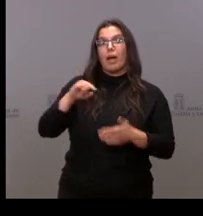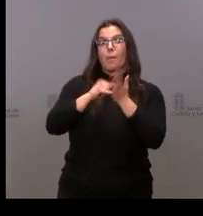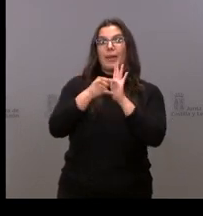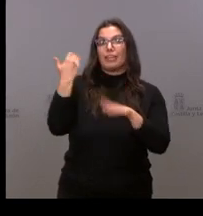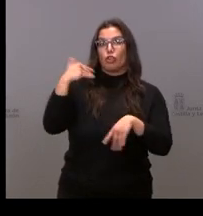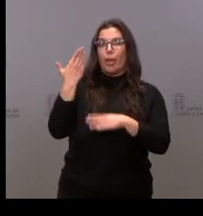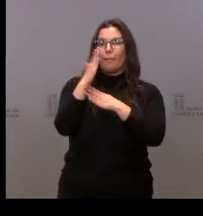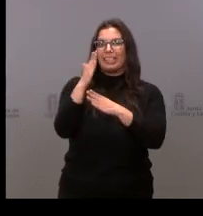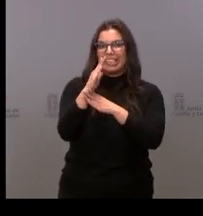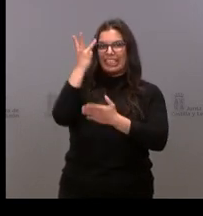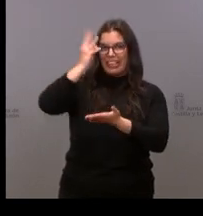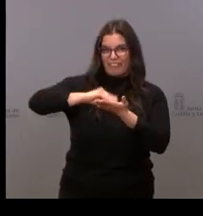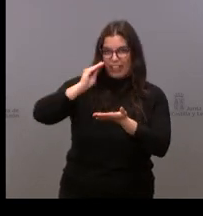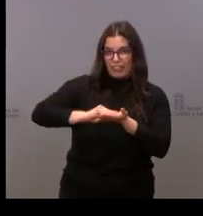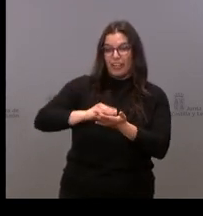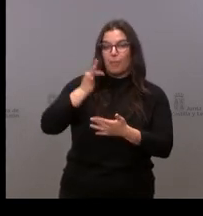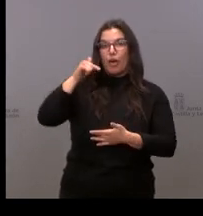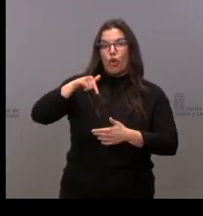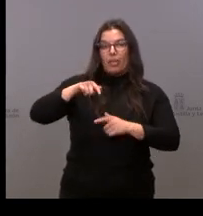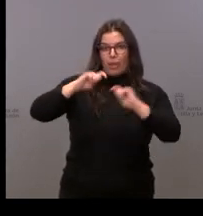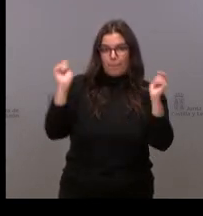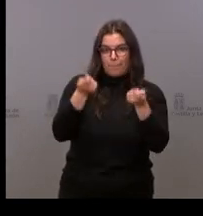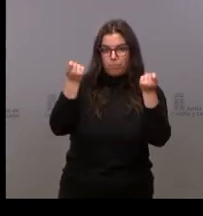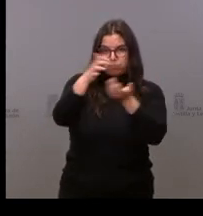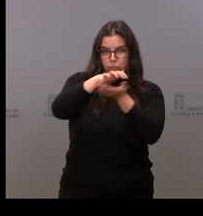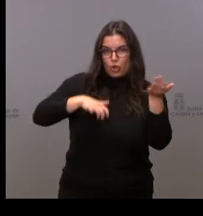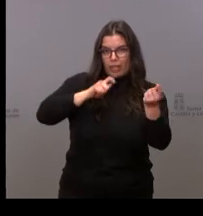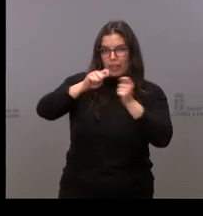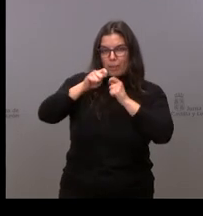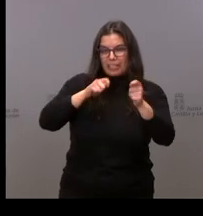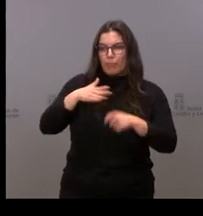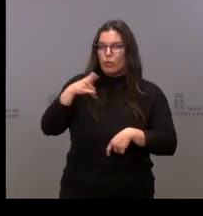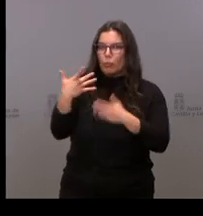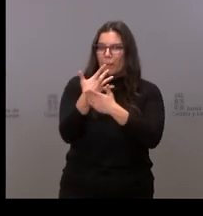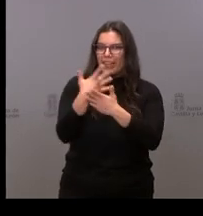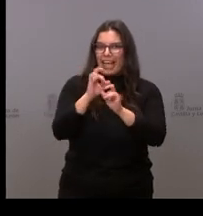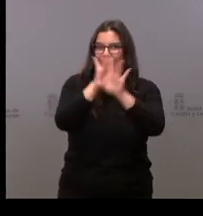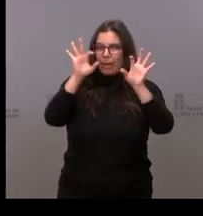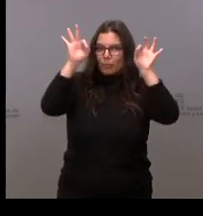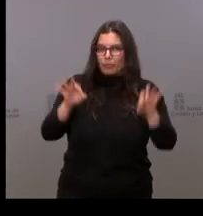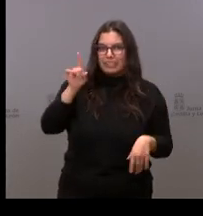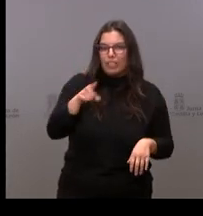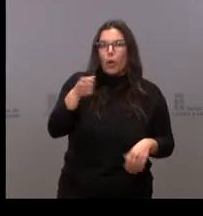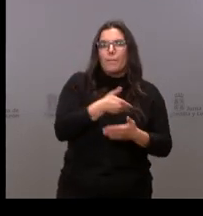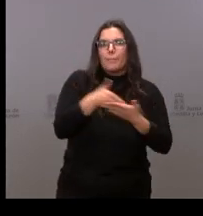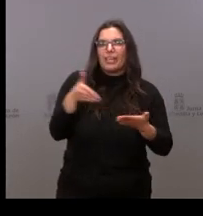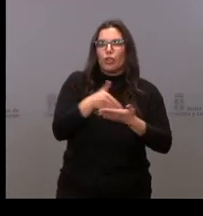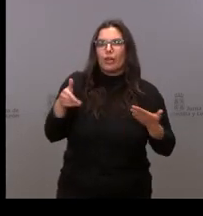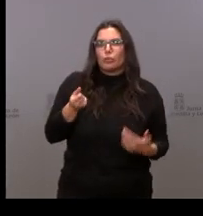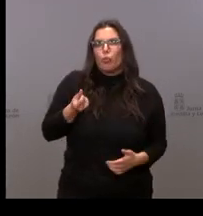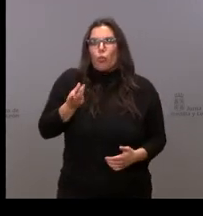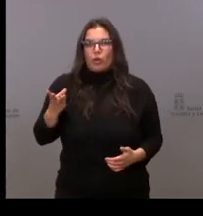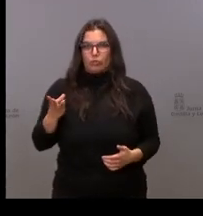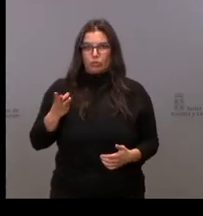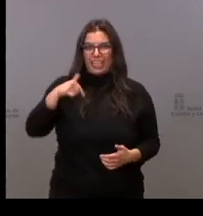Soria y la nota de prensa que han mandado hoy con la aprobación, yo no sé si se puede concretar, por ejemplo, cuántos millones van del plan Soria este